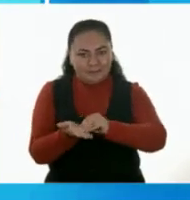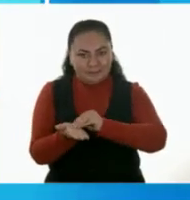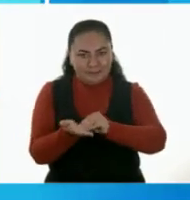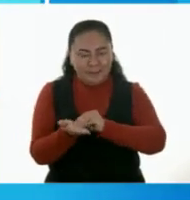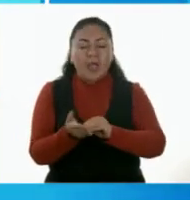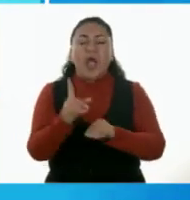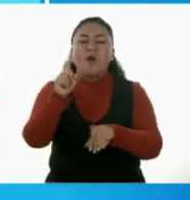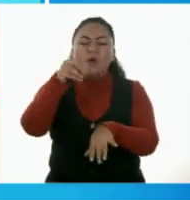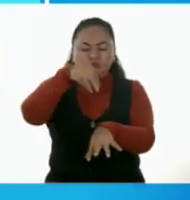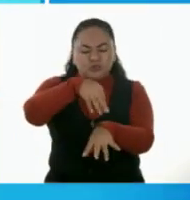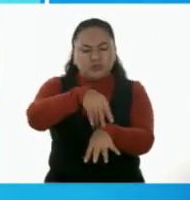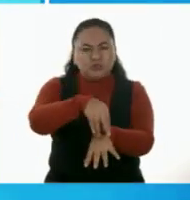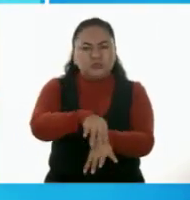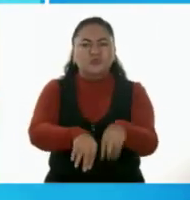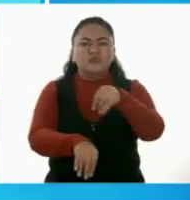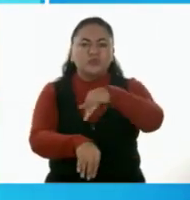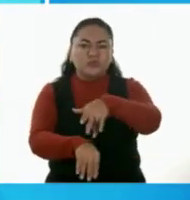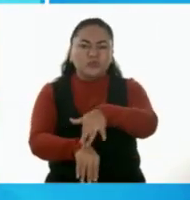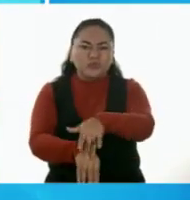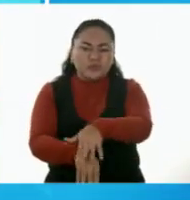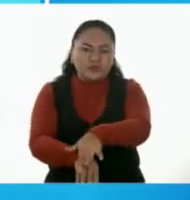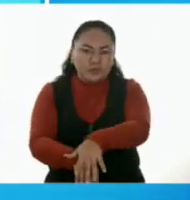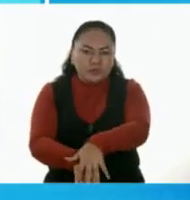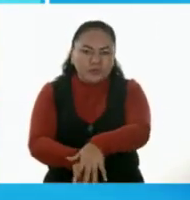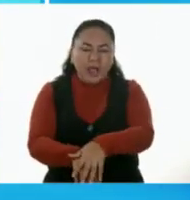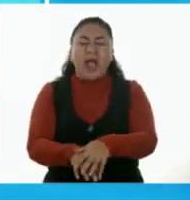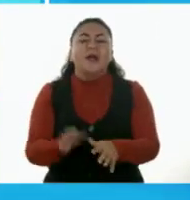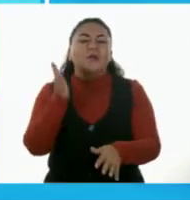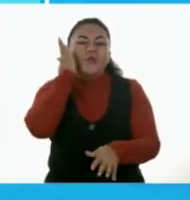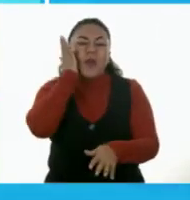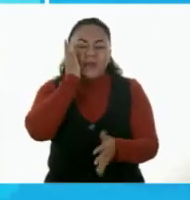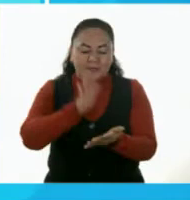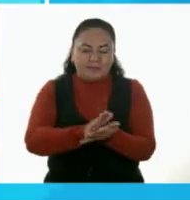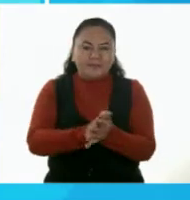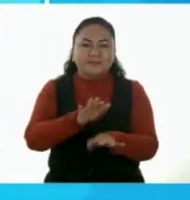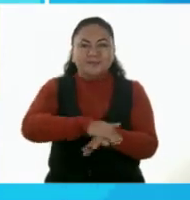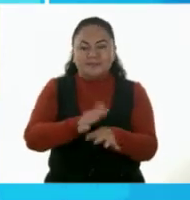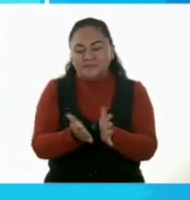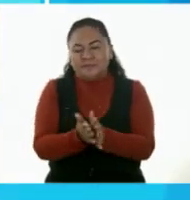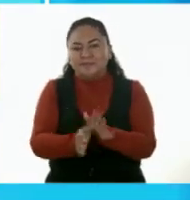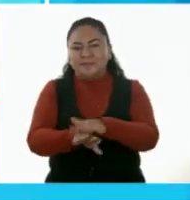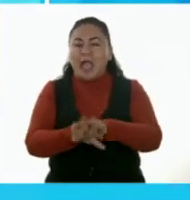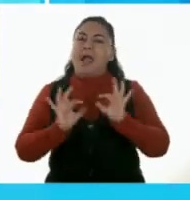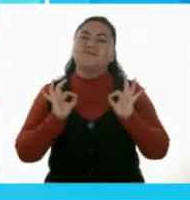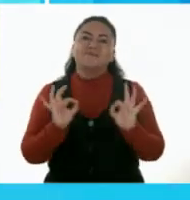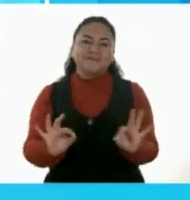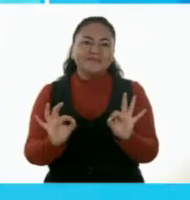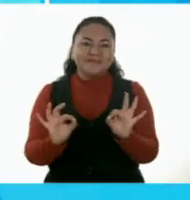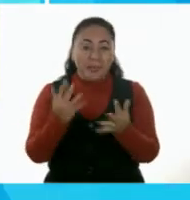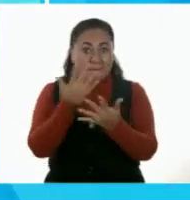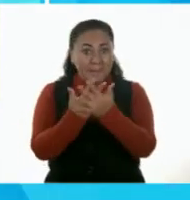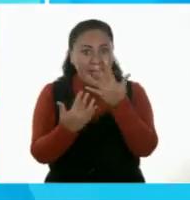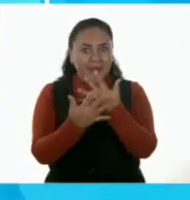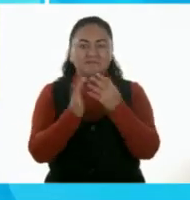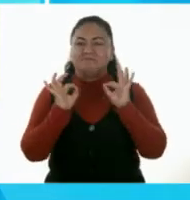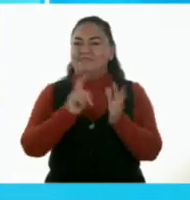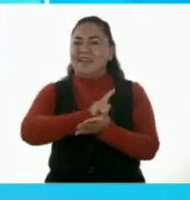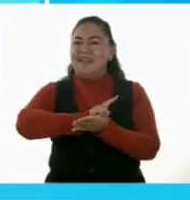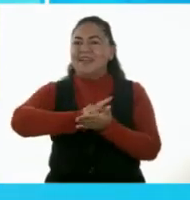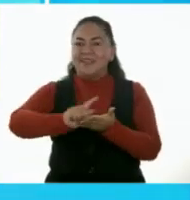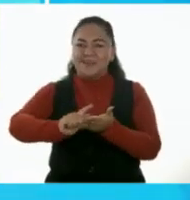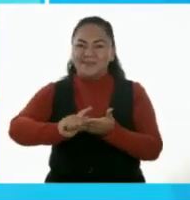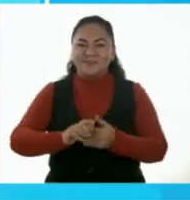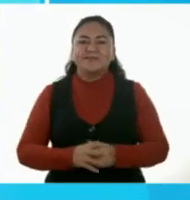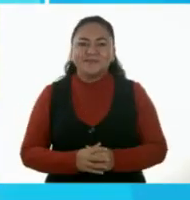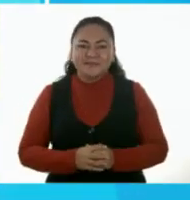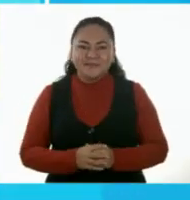Enjuaga tus manos con agua. Sécalas con una toalla. ¡Y listo! ¡Tus manos están limpias!